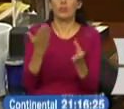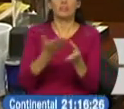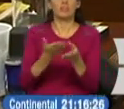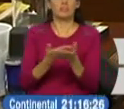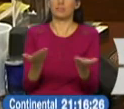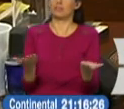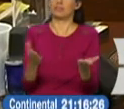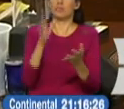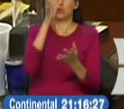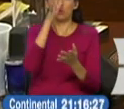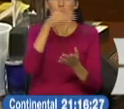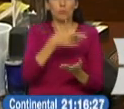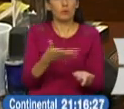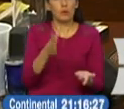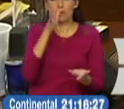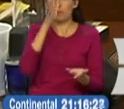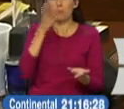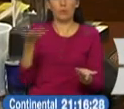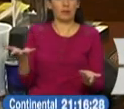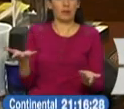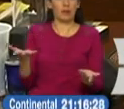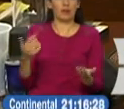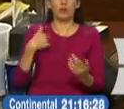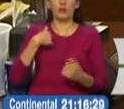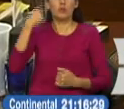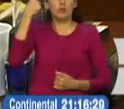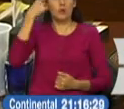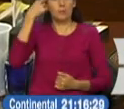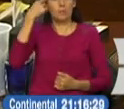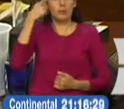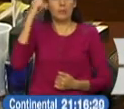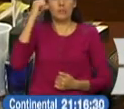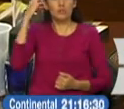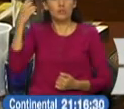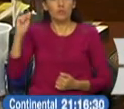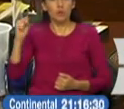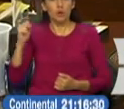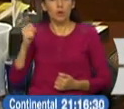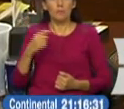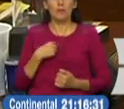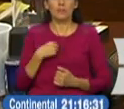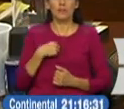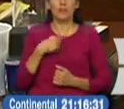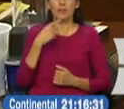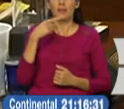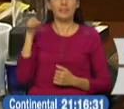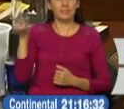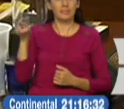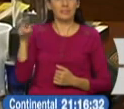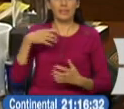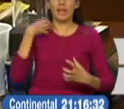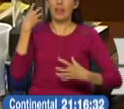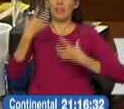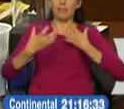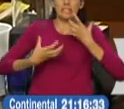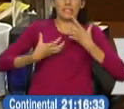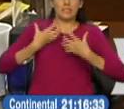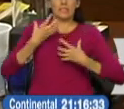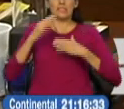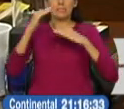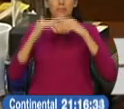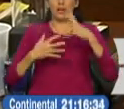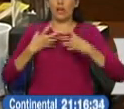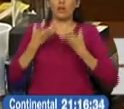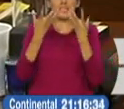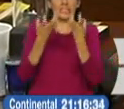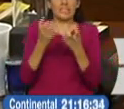Entonces, esto es una broma, esto es una burla. Yo creo que el señor Lazo está absolutamente desestabilizado y está